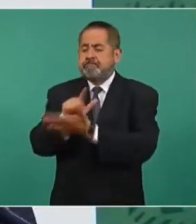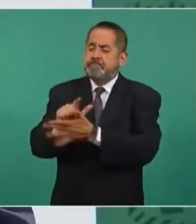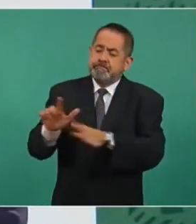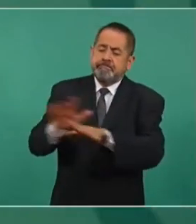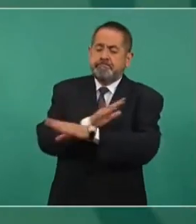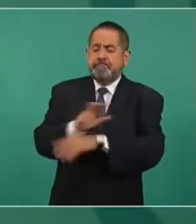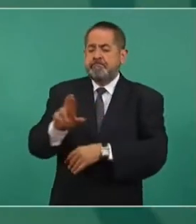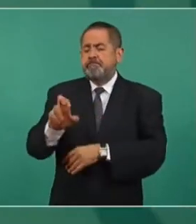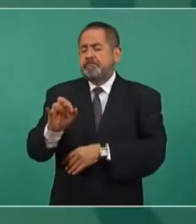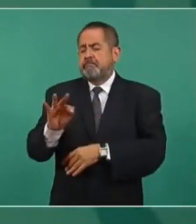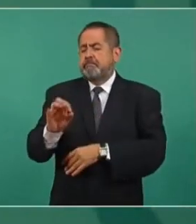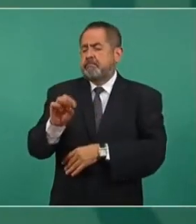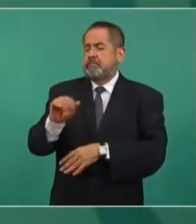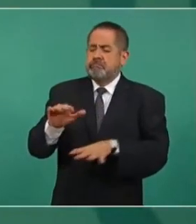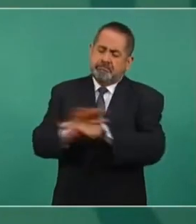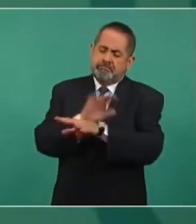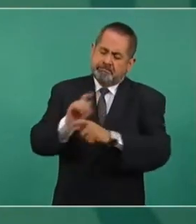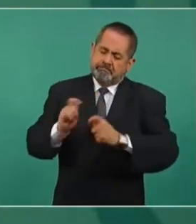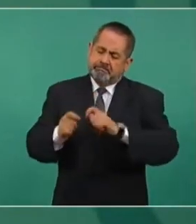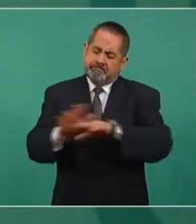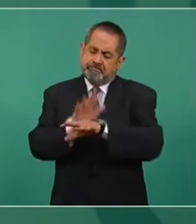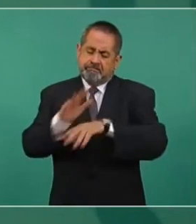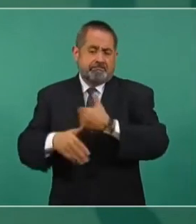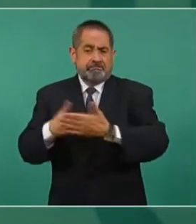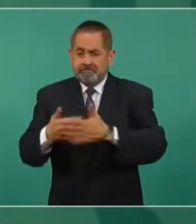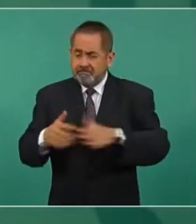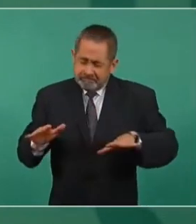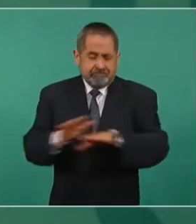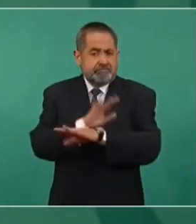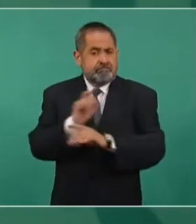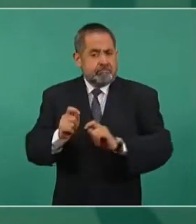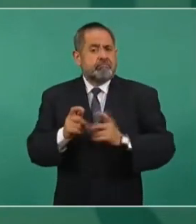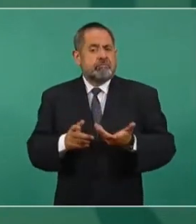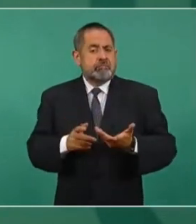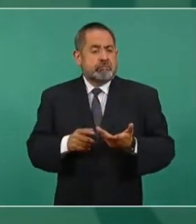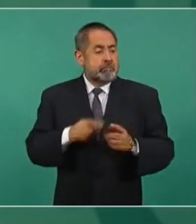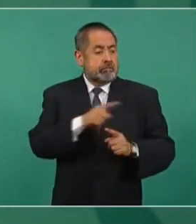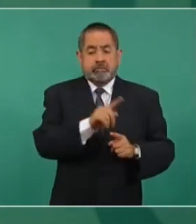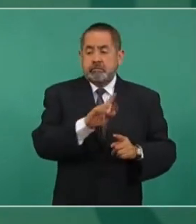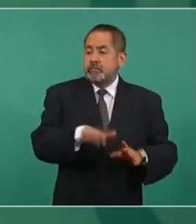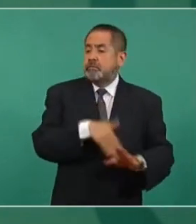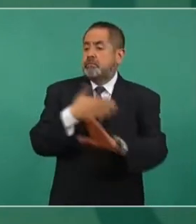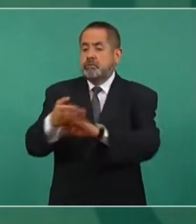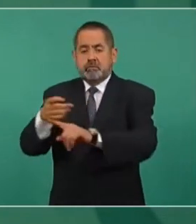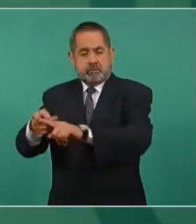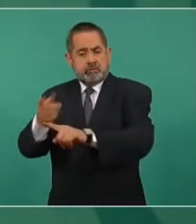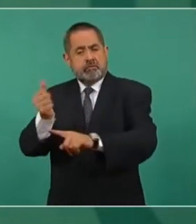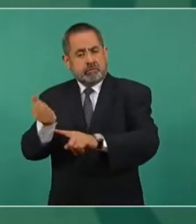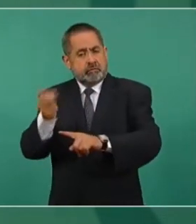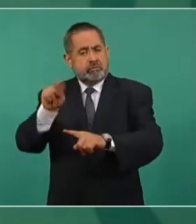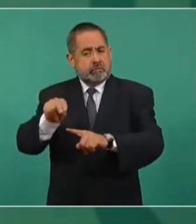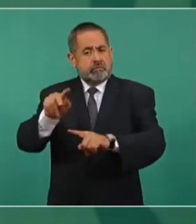de Antonio López de Santana,